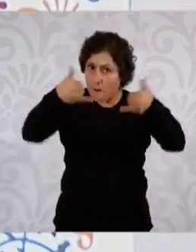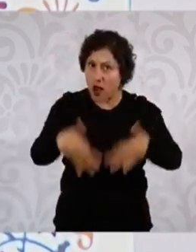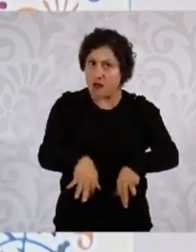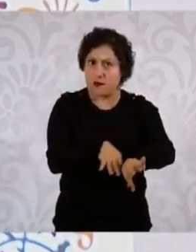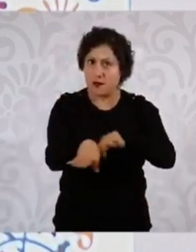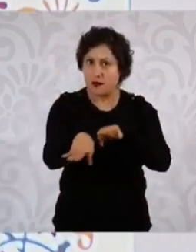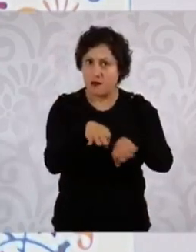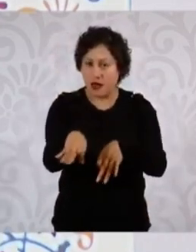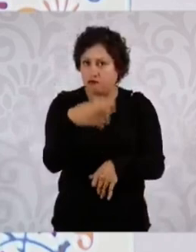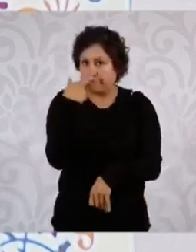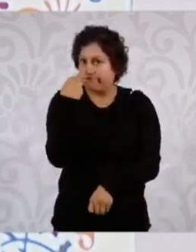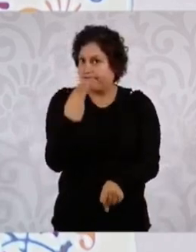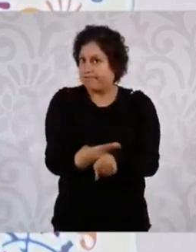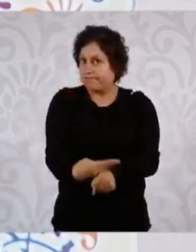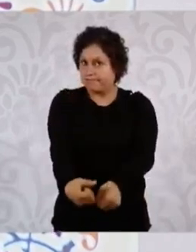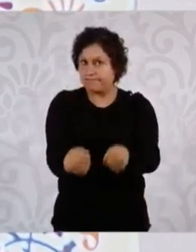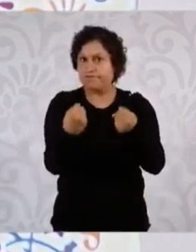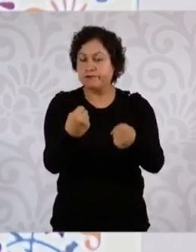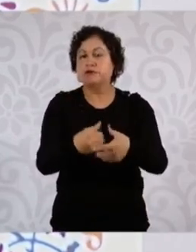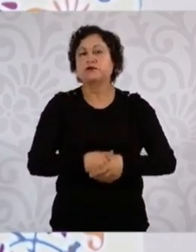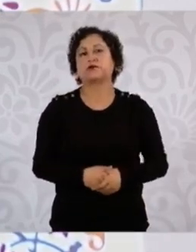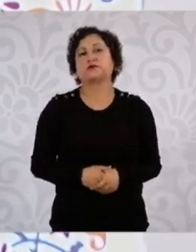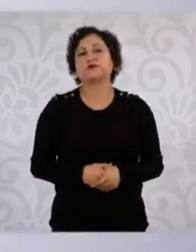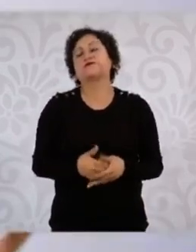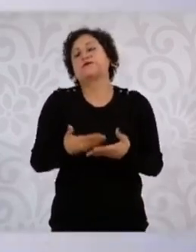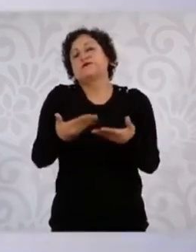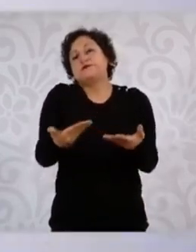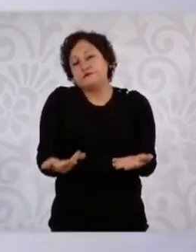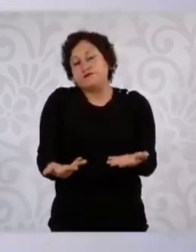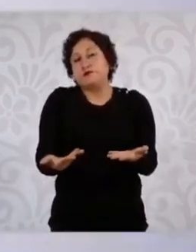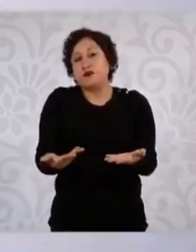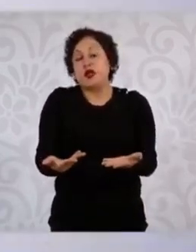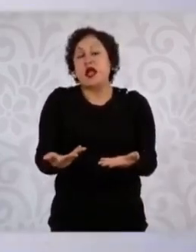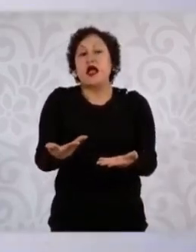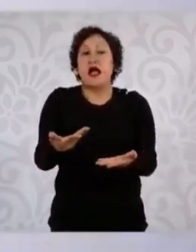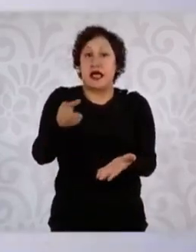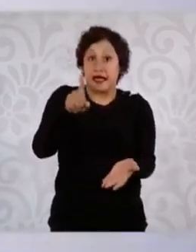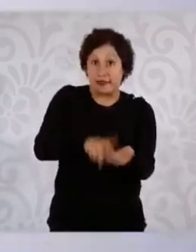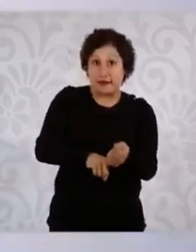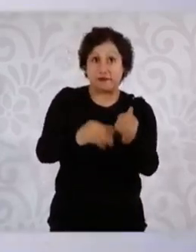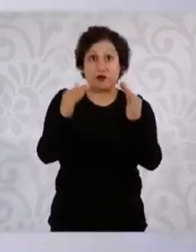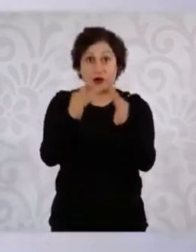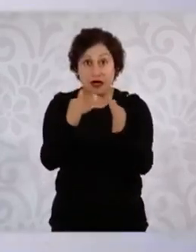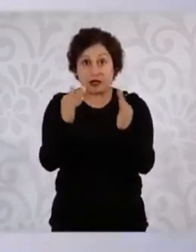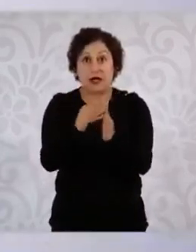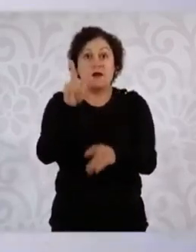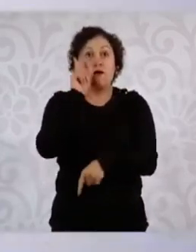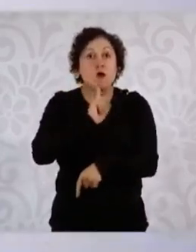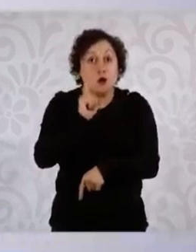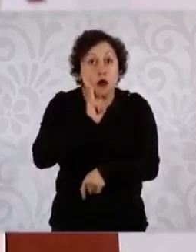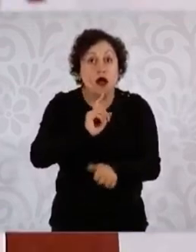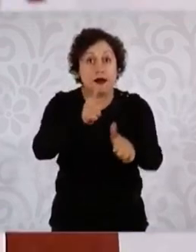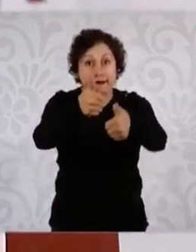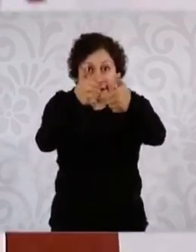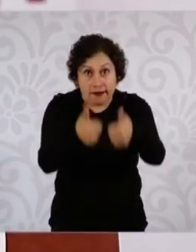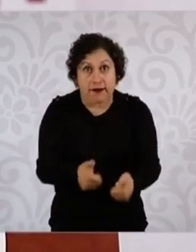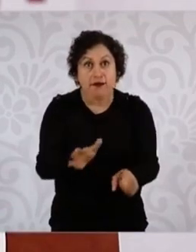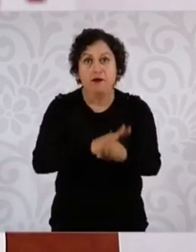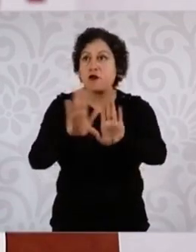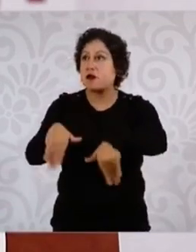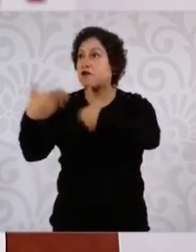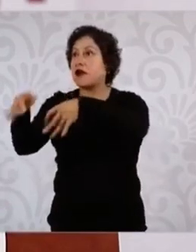en particular las amas de casa que no trabajan fuera del hogar, pues no tienen autonomía